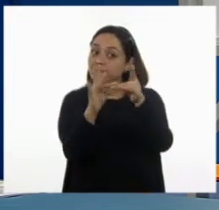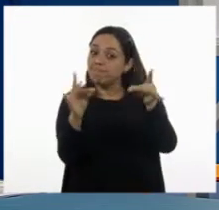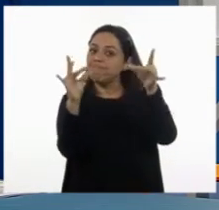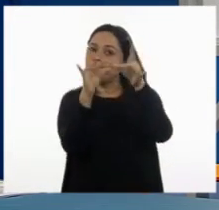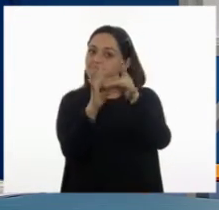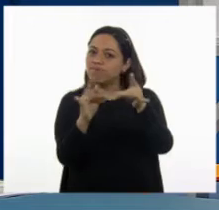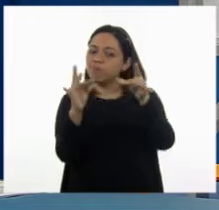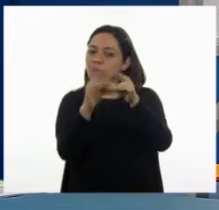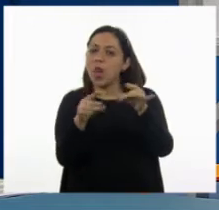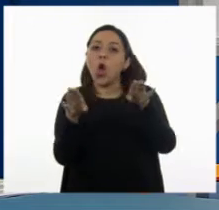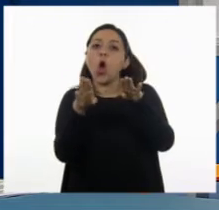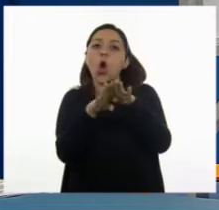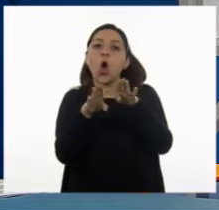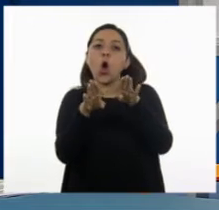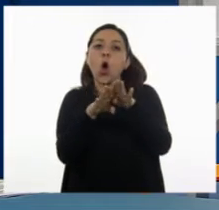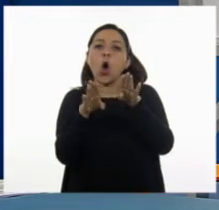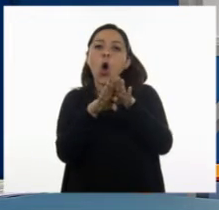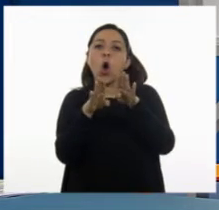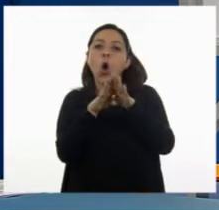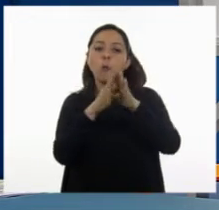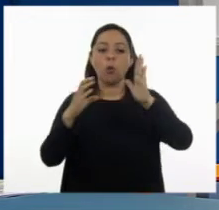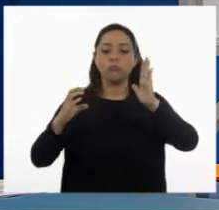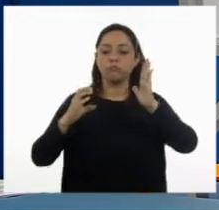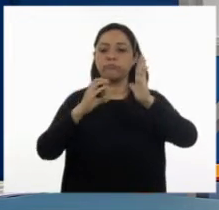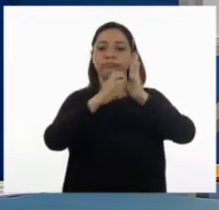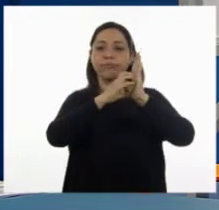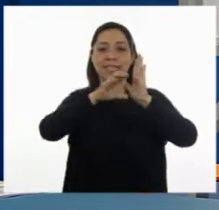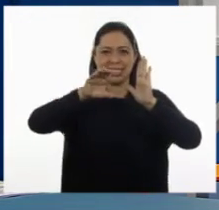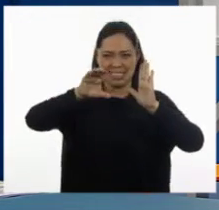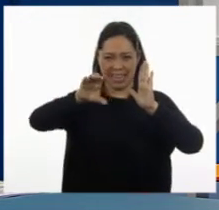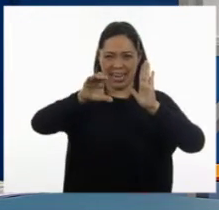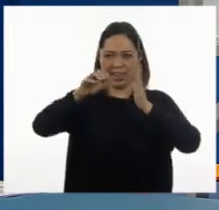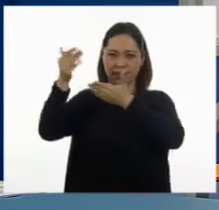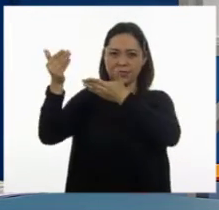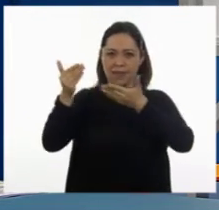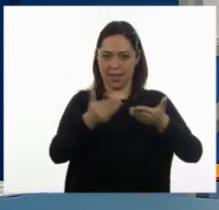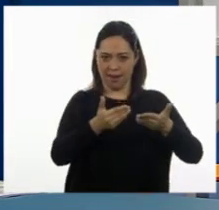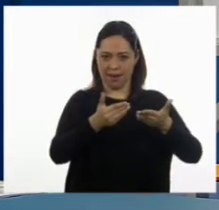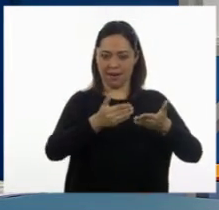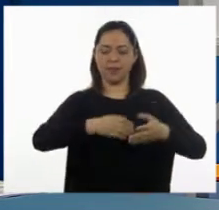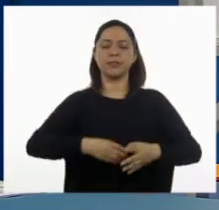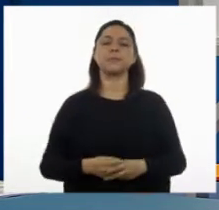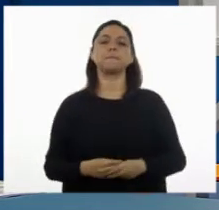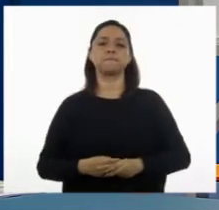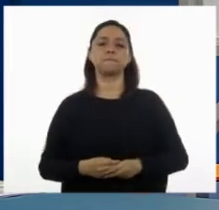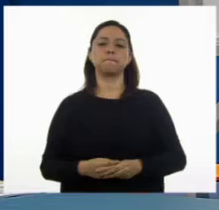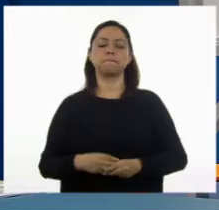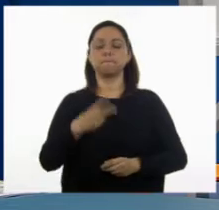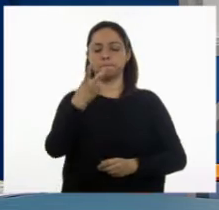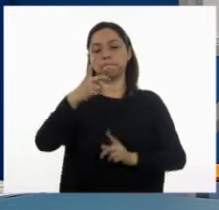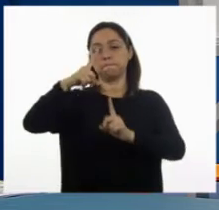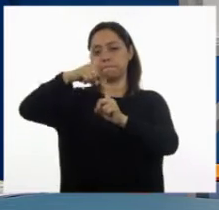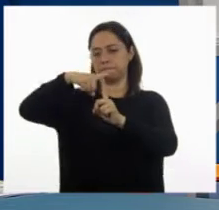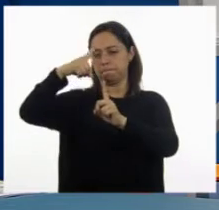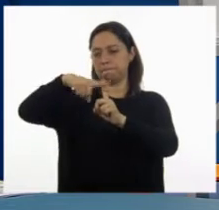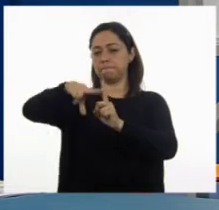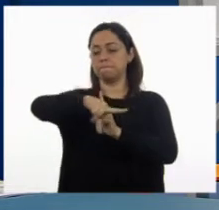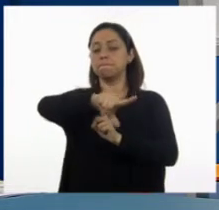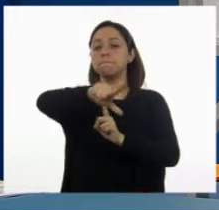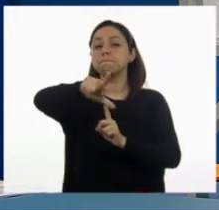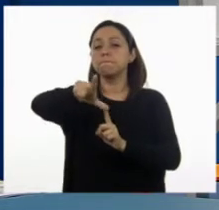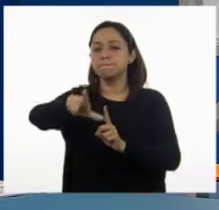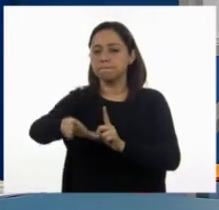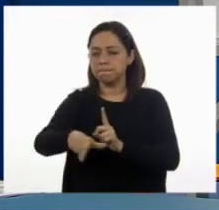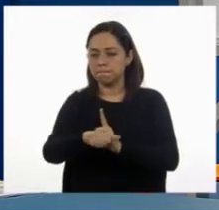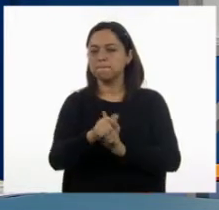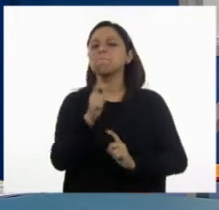sobre cómo llegar a la sección del balcón C. Les vamos a pedir que realicen esta tarea más tarde para que ahorita